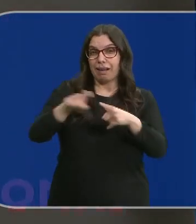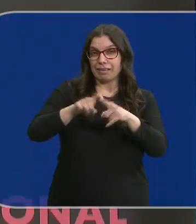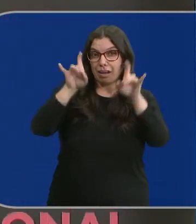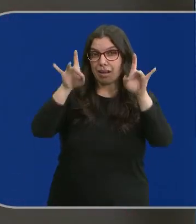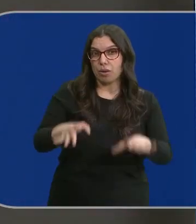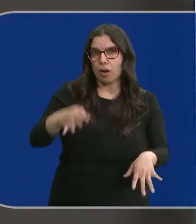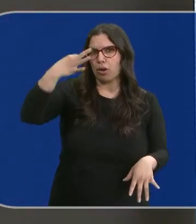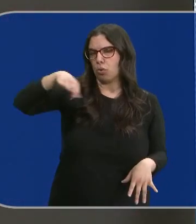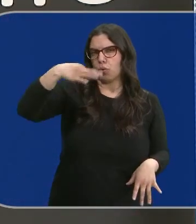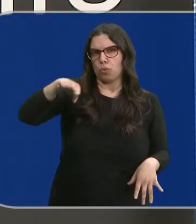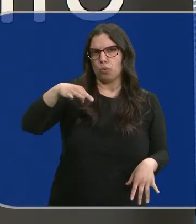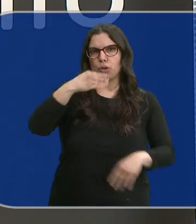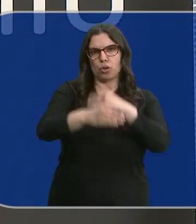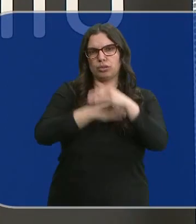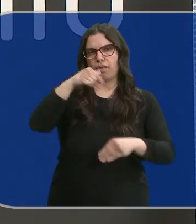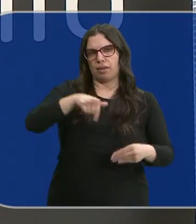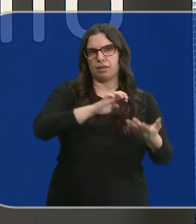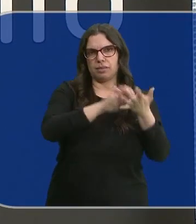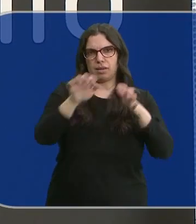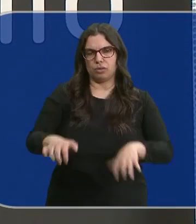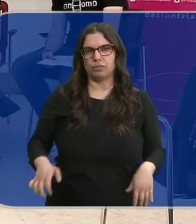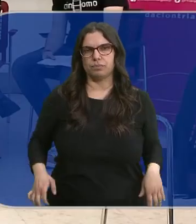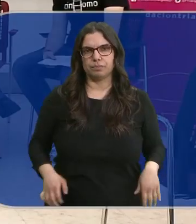estas características que se celebra en Castilla y León.